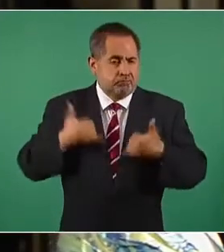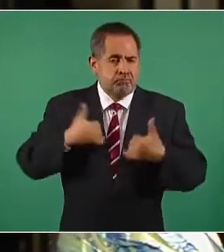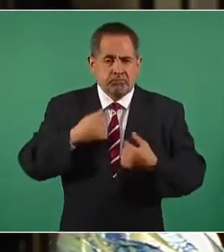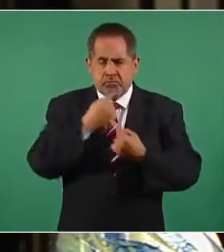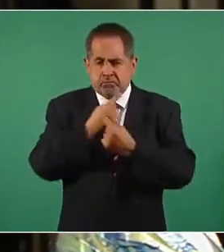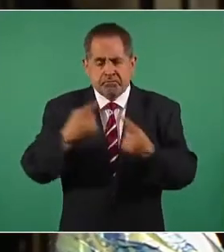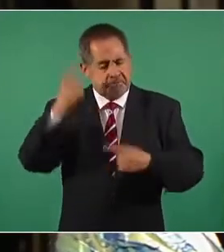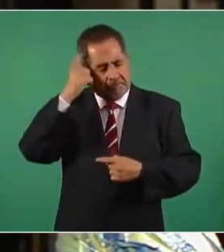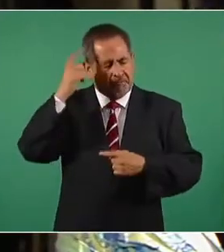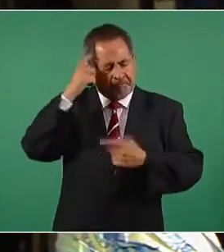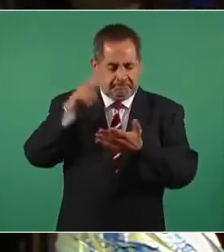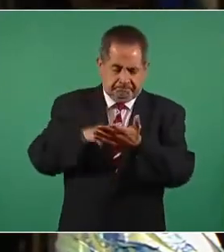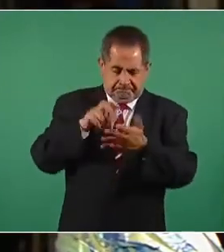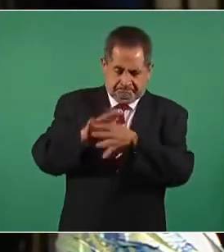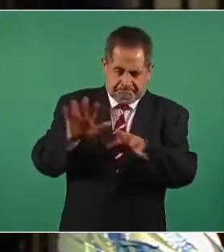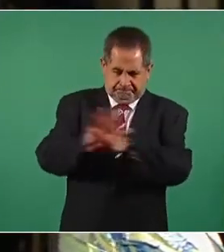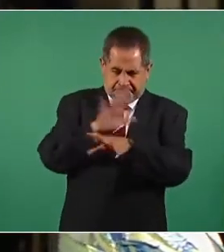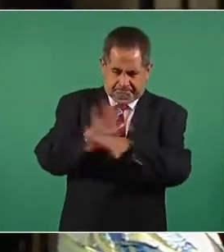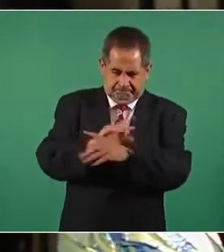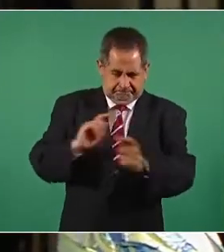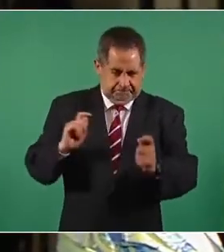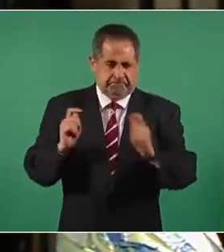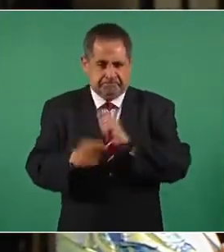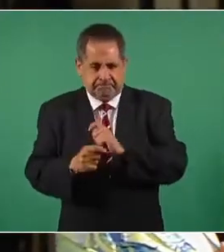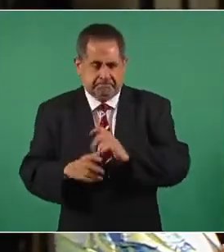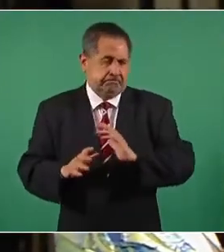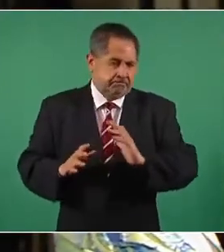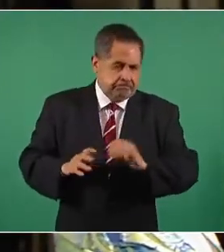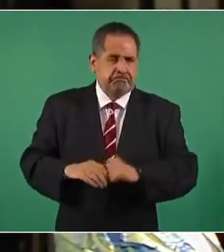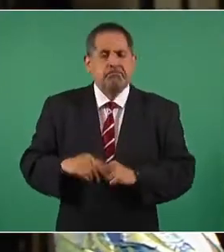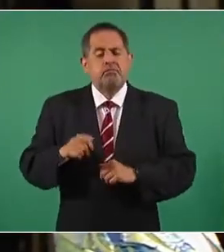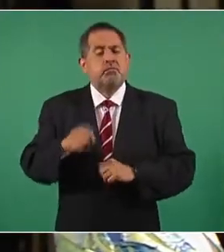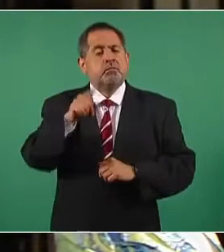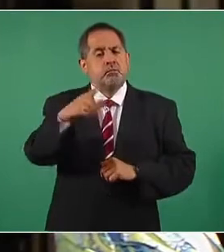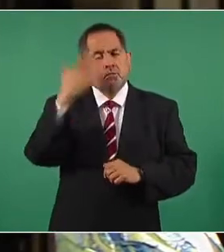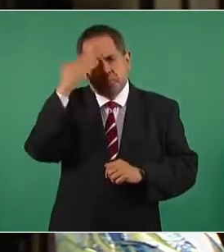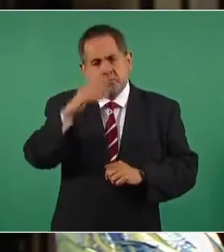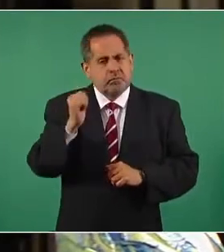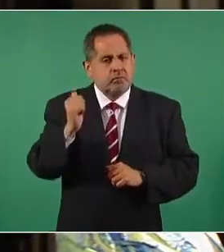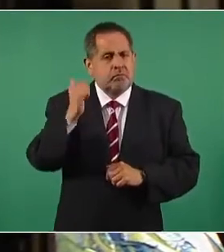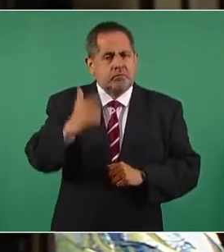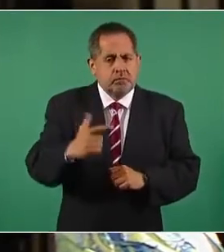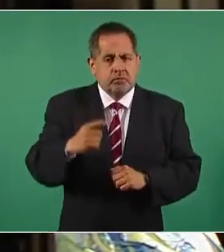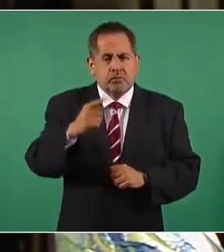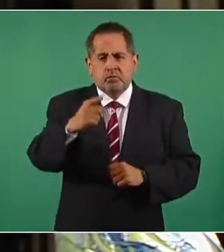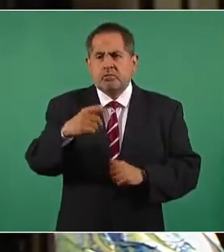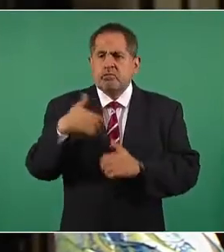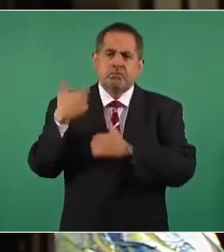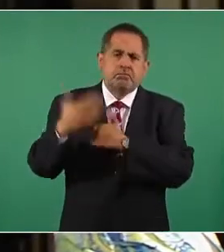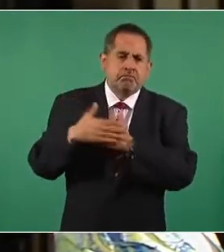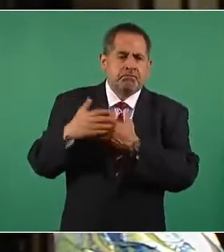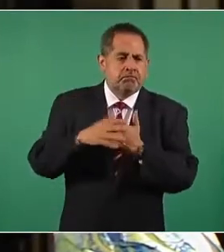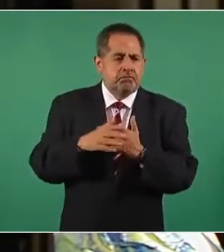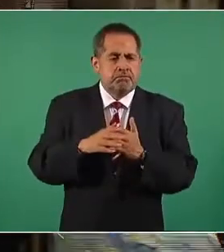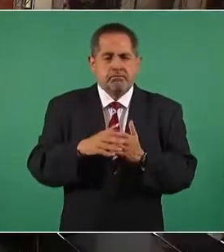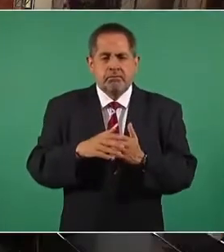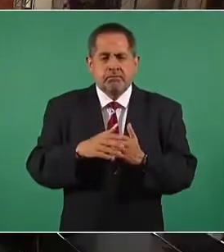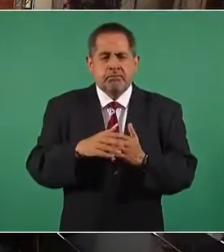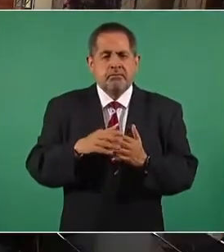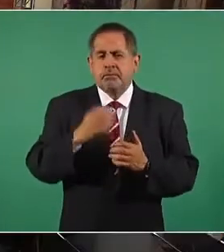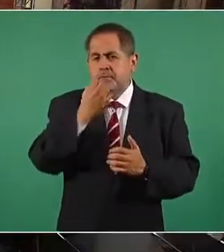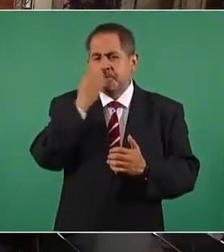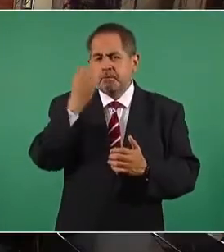etcétera. Saber si se tiene planeado en su gobierno algún tipo de cambio en los planes de estudio,